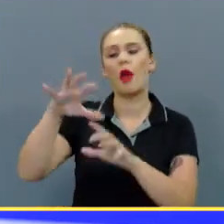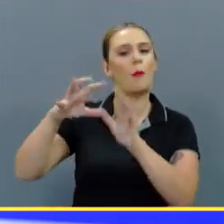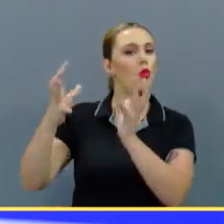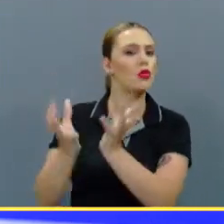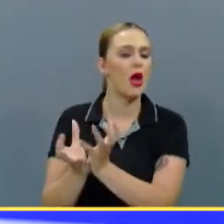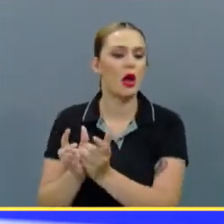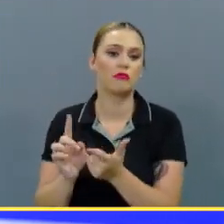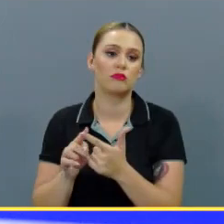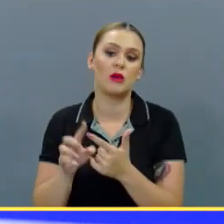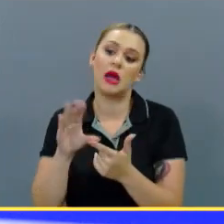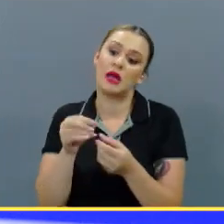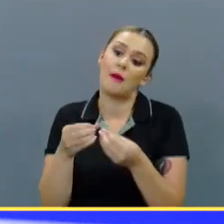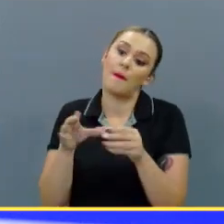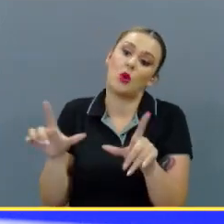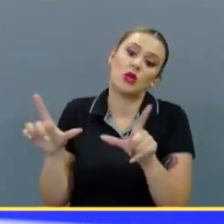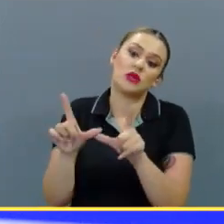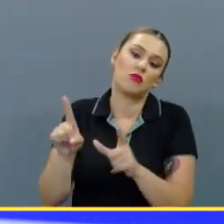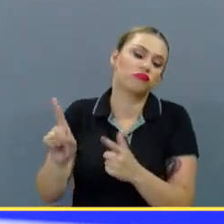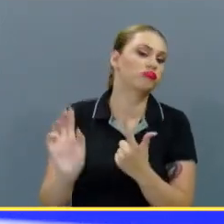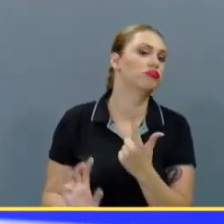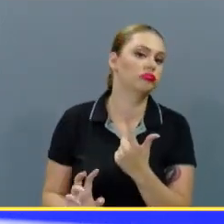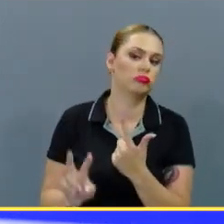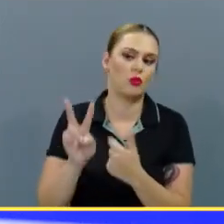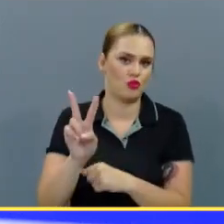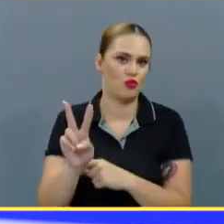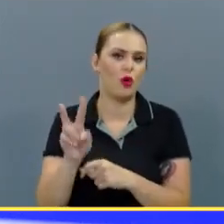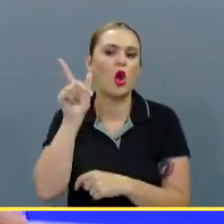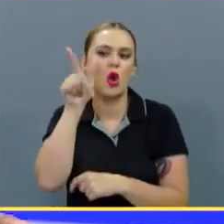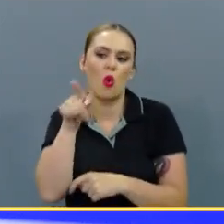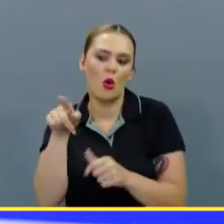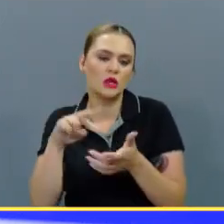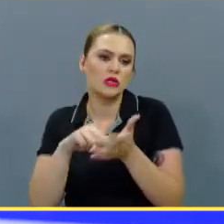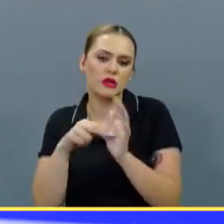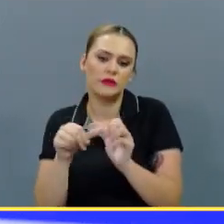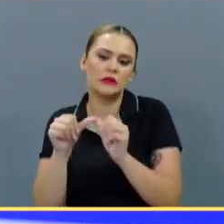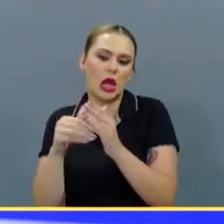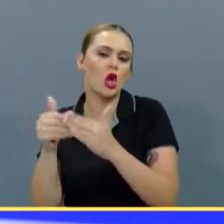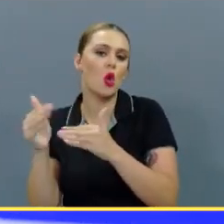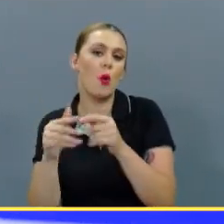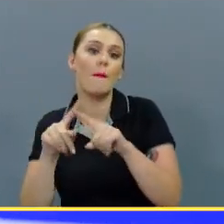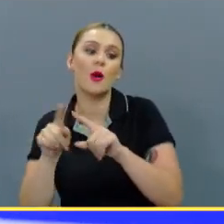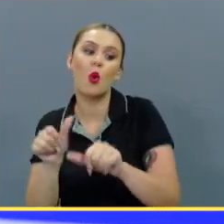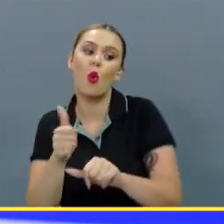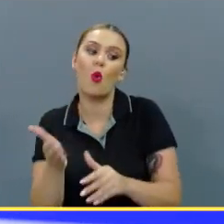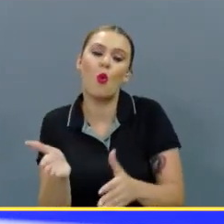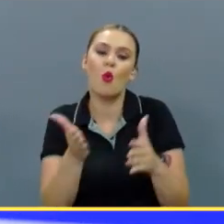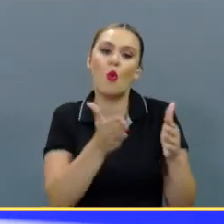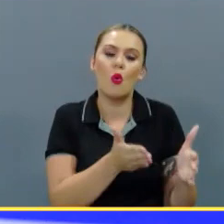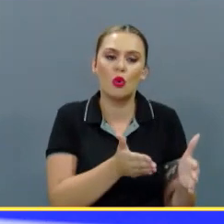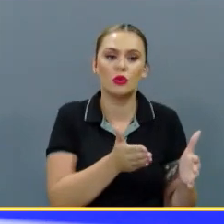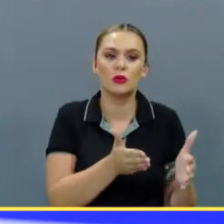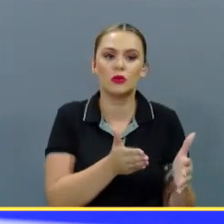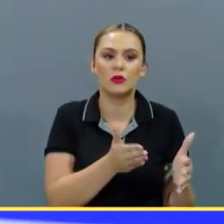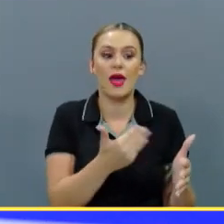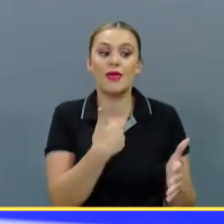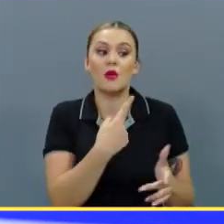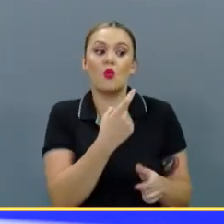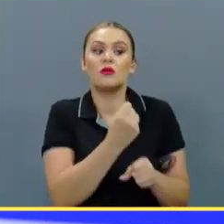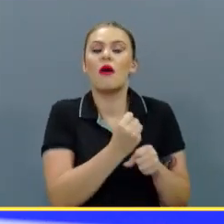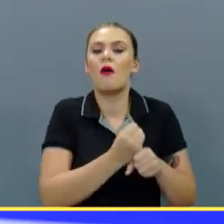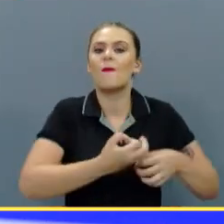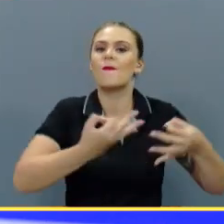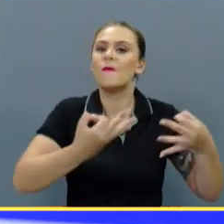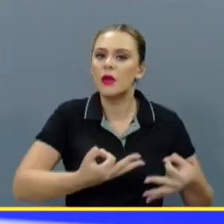y que perdiste la titularidad. Claro está que eso te va a mantener incómodo. La otra es que estás en un trabajo